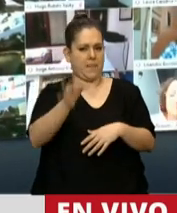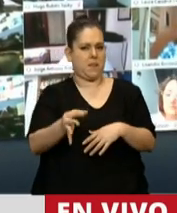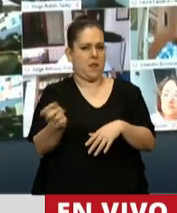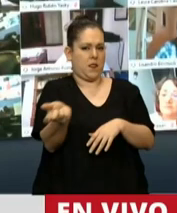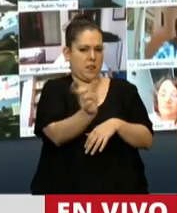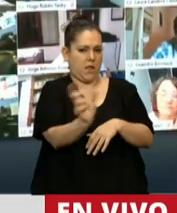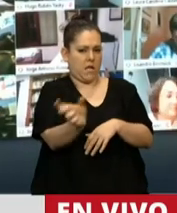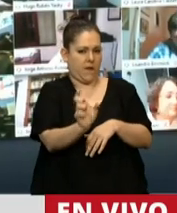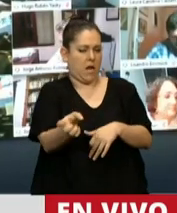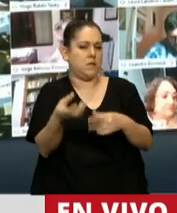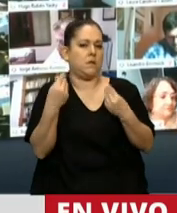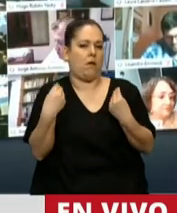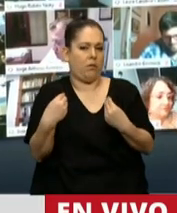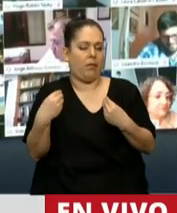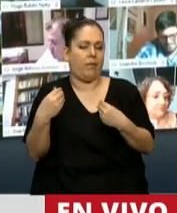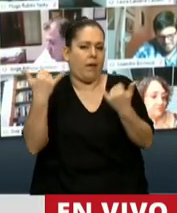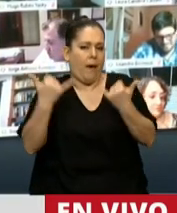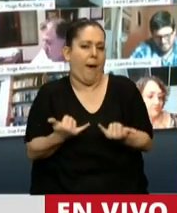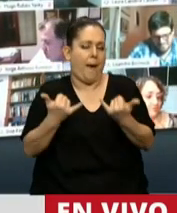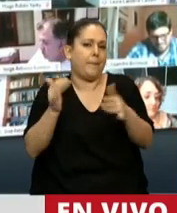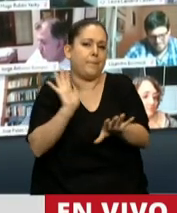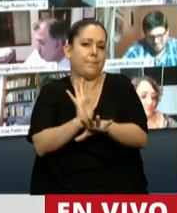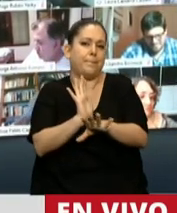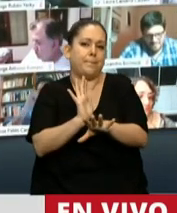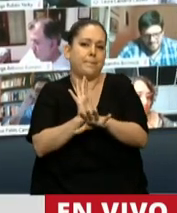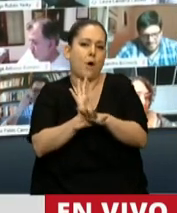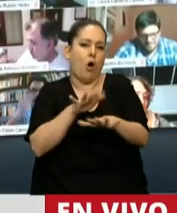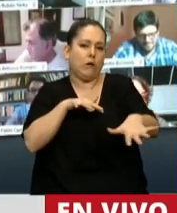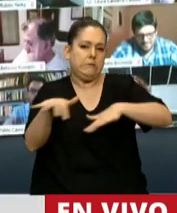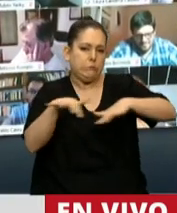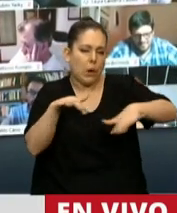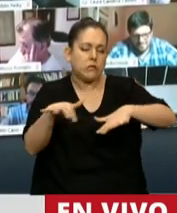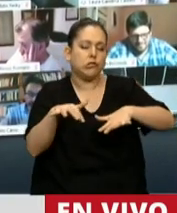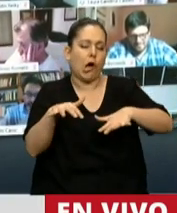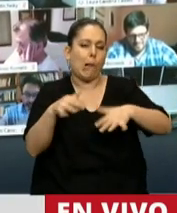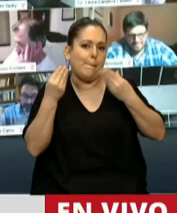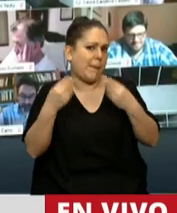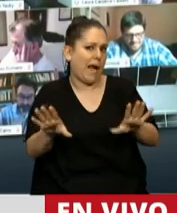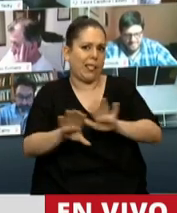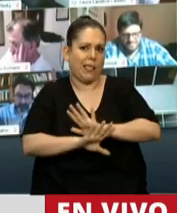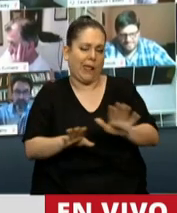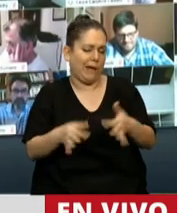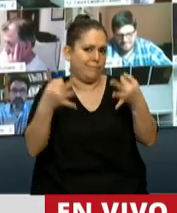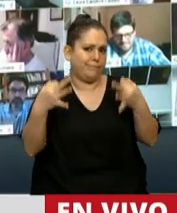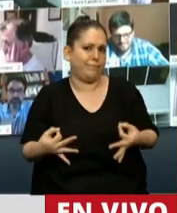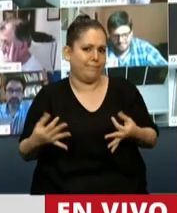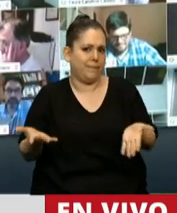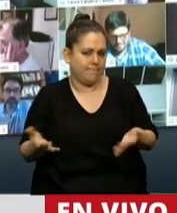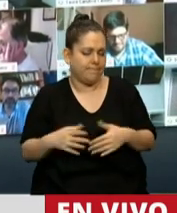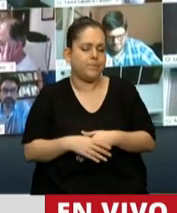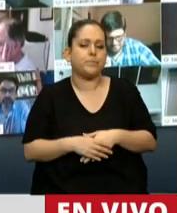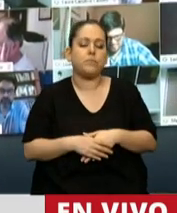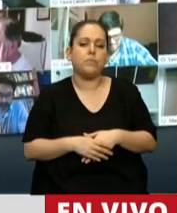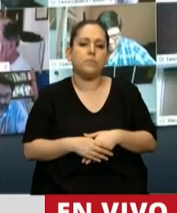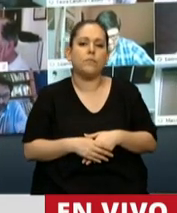de la pérdida e imaginarnos la situación en la cual se encuentra este sector. Desde